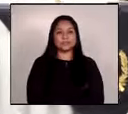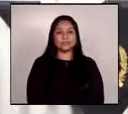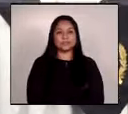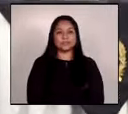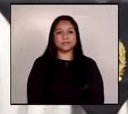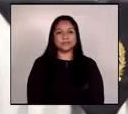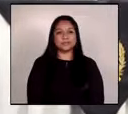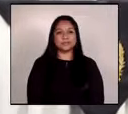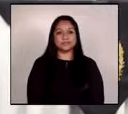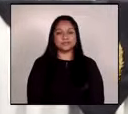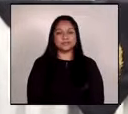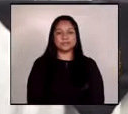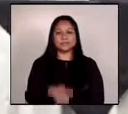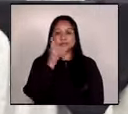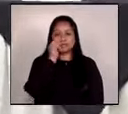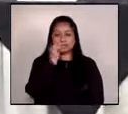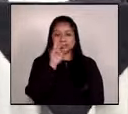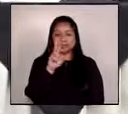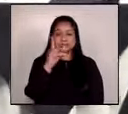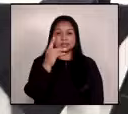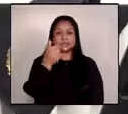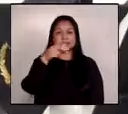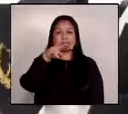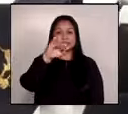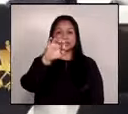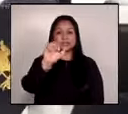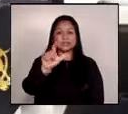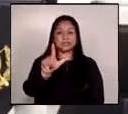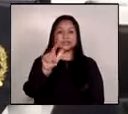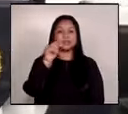El señor Daniel Herring.